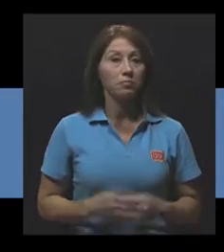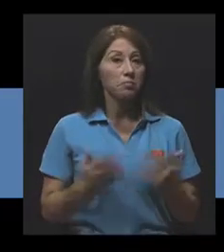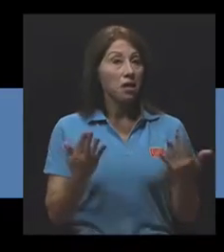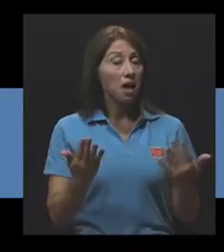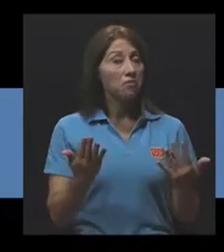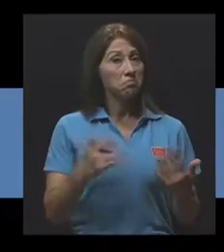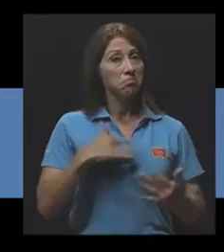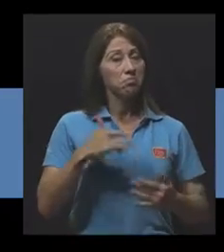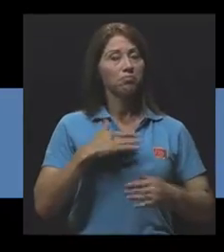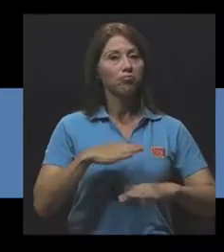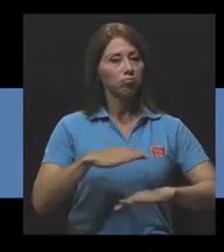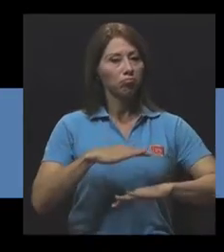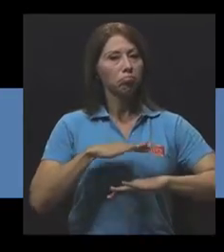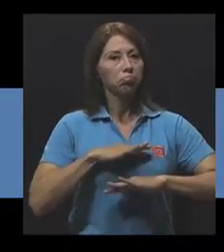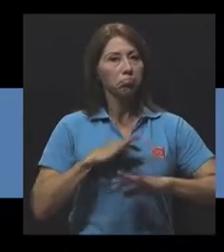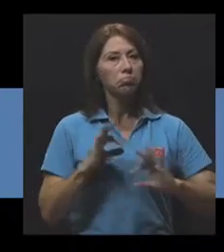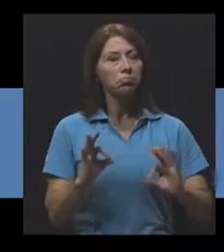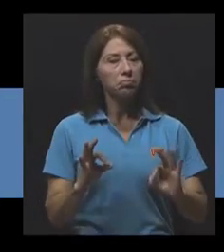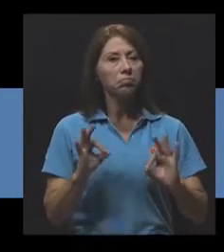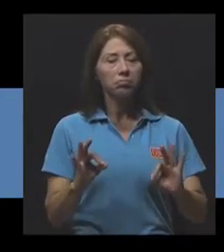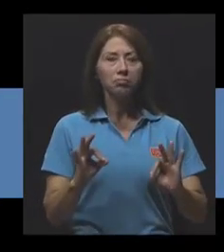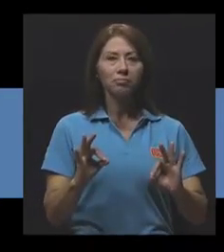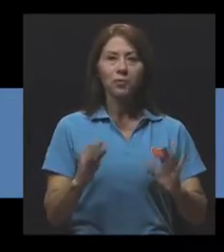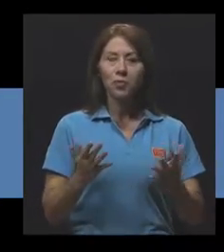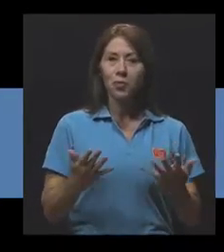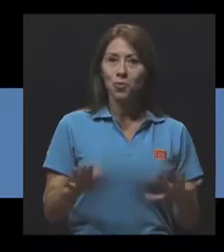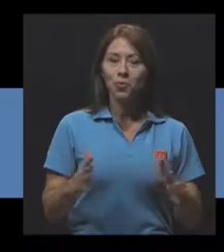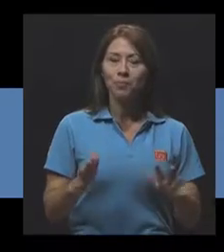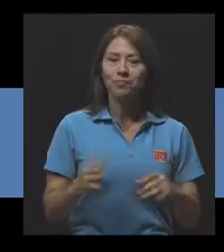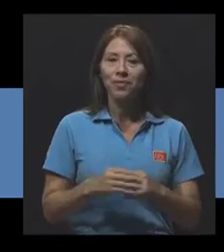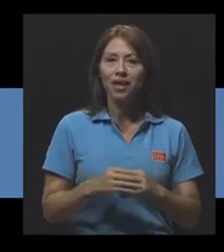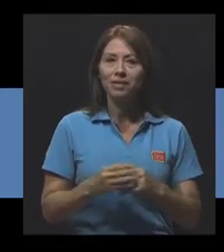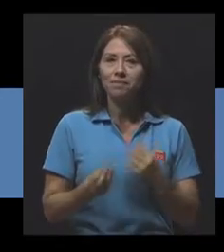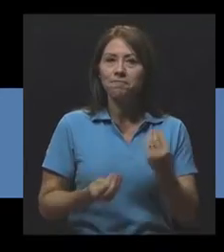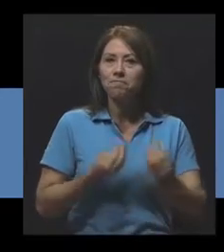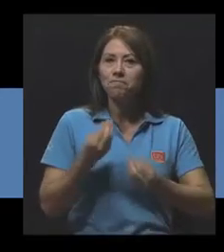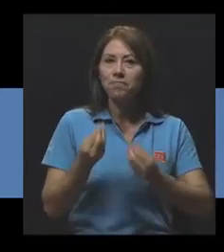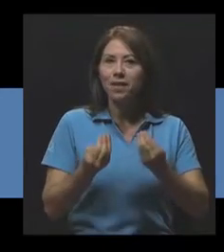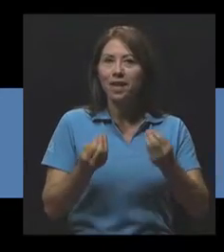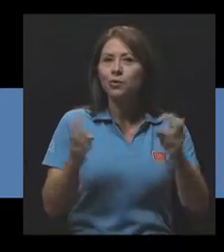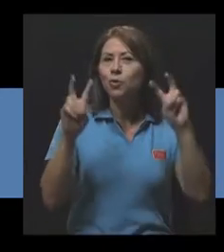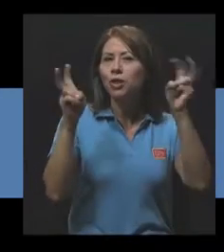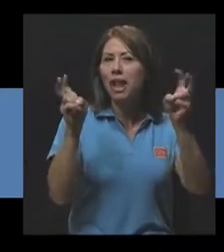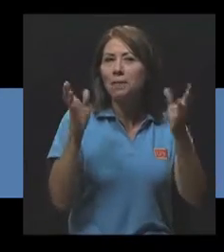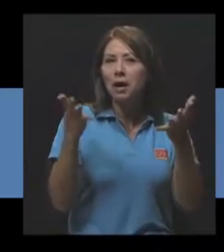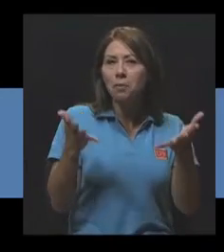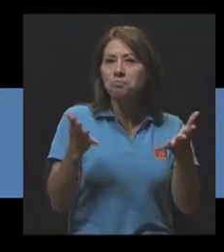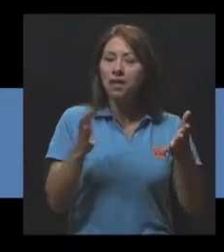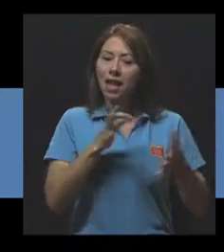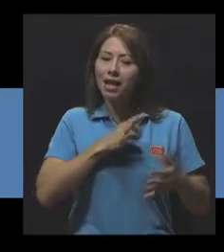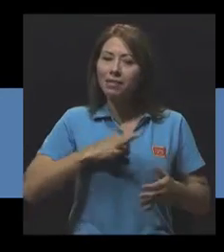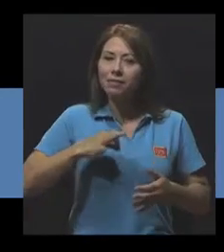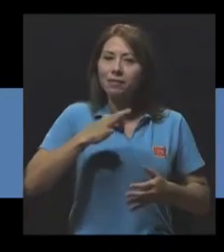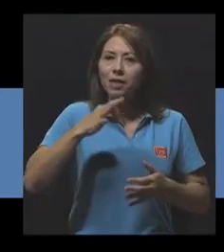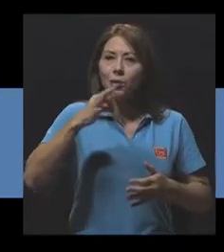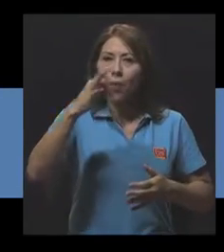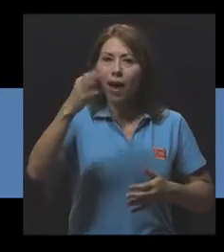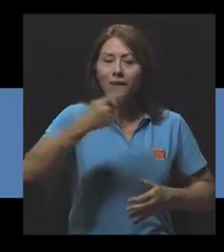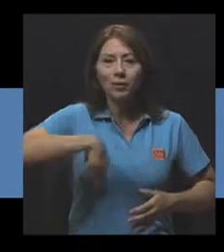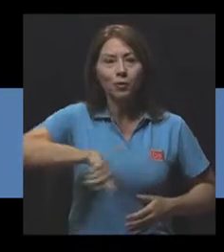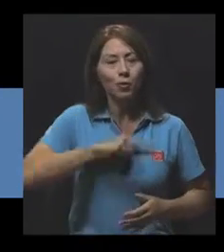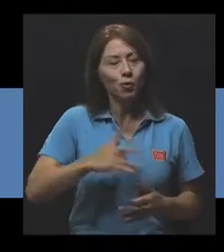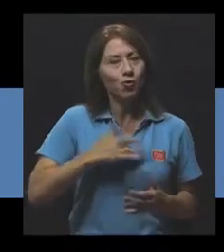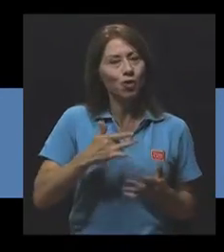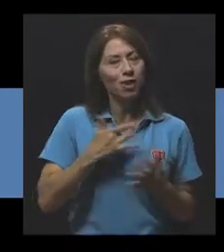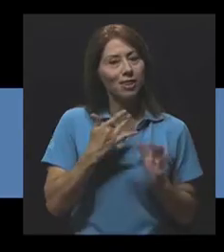Es una satisfacción, es una satisfacción, es un tema casi espiritual, nos sentimos